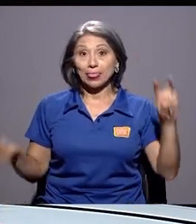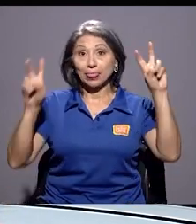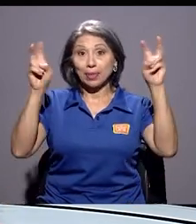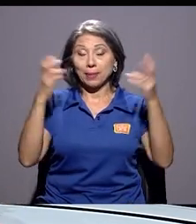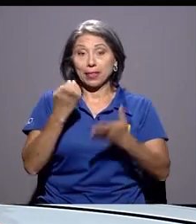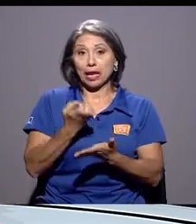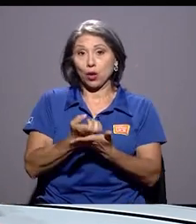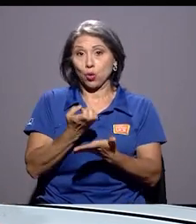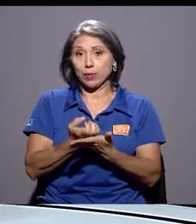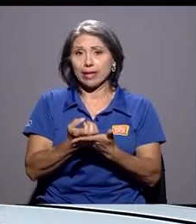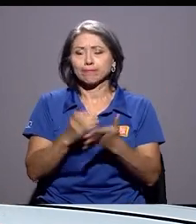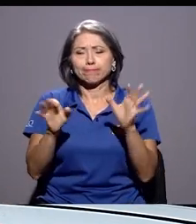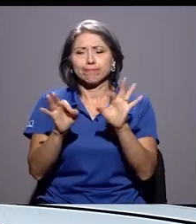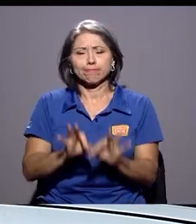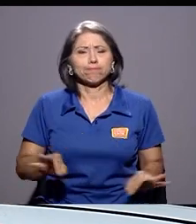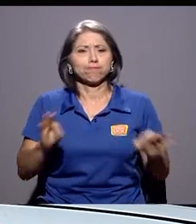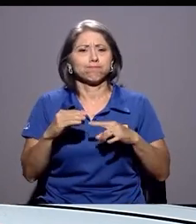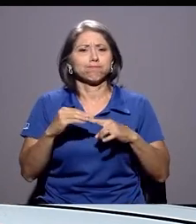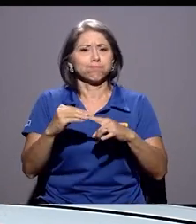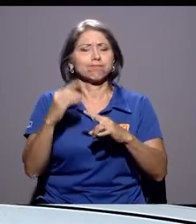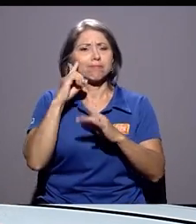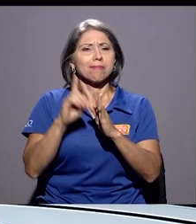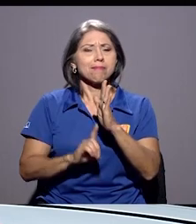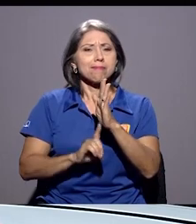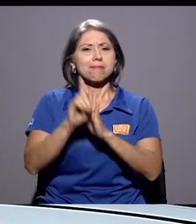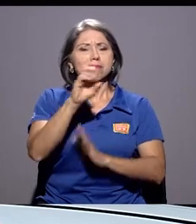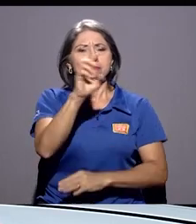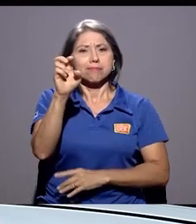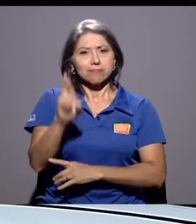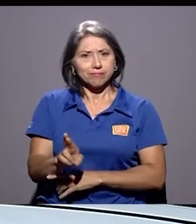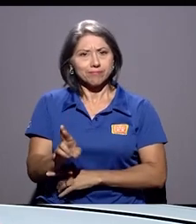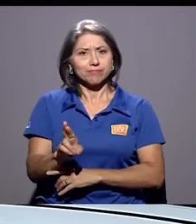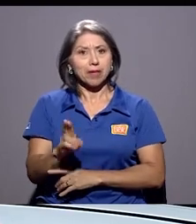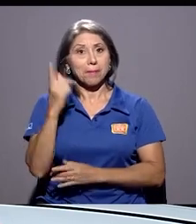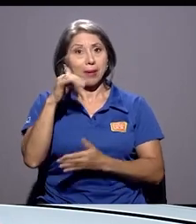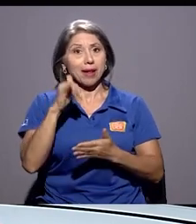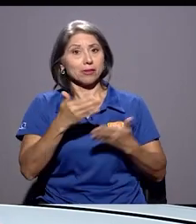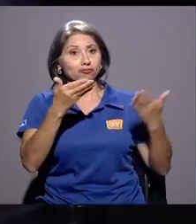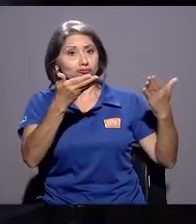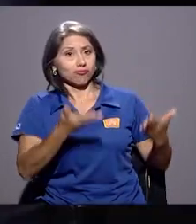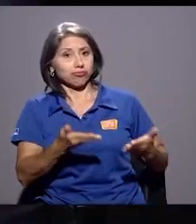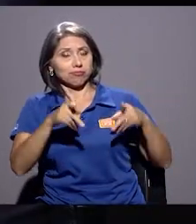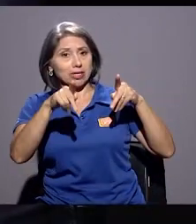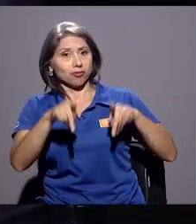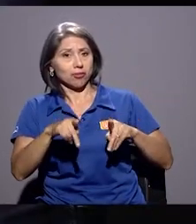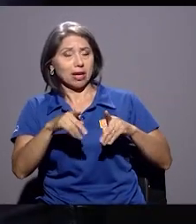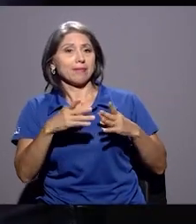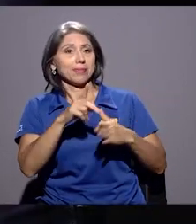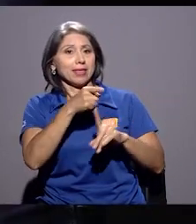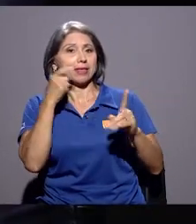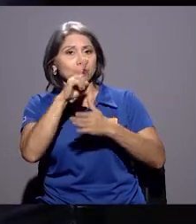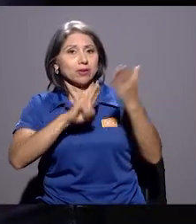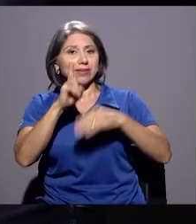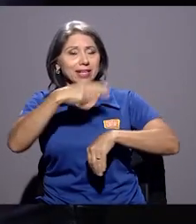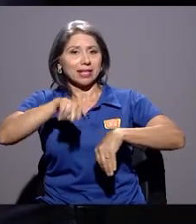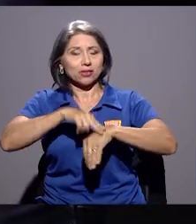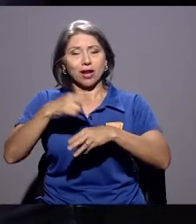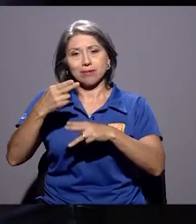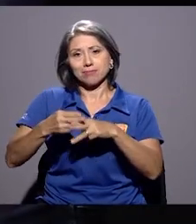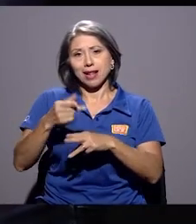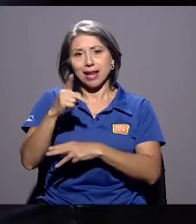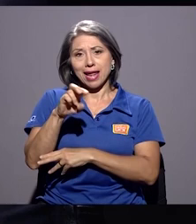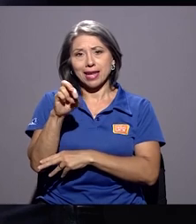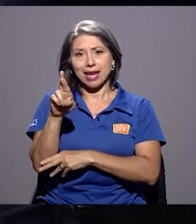economía es un tema fundamental para el desarrollo de nuestra Costa Rica, para eso traemos un referente desde la Universidad Nacional, don Leiner